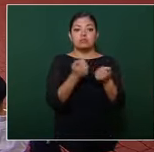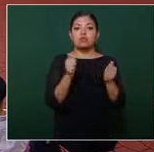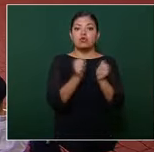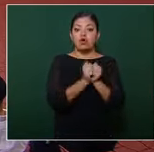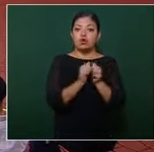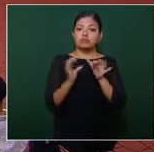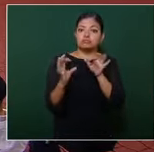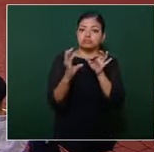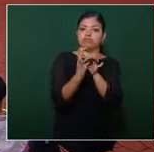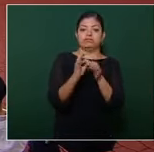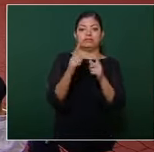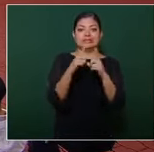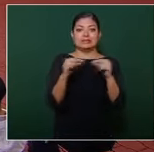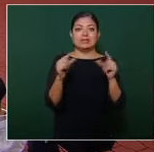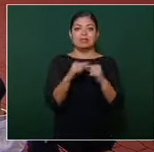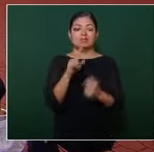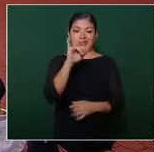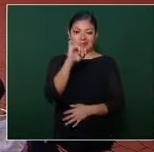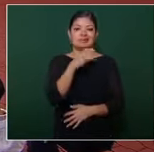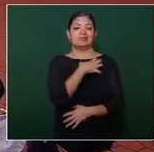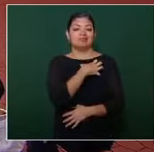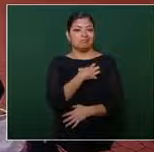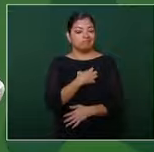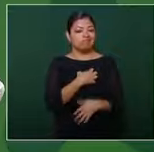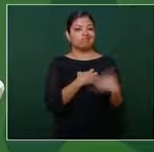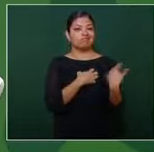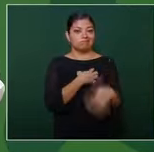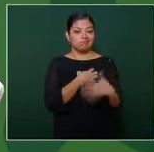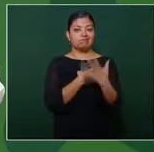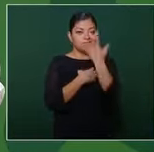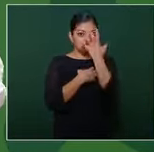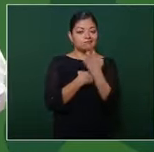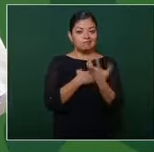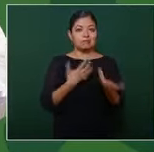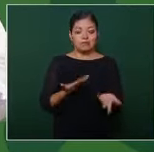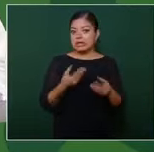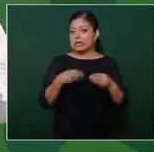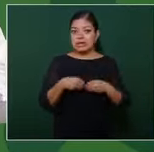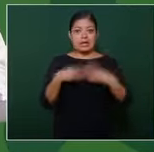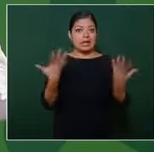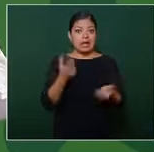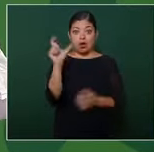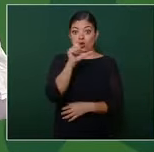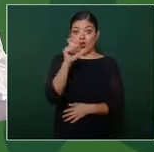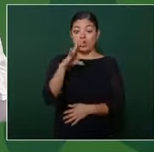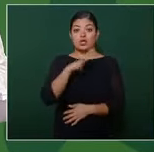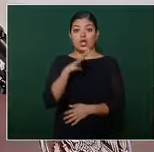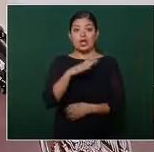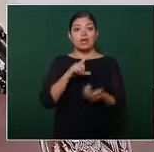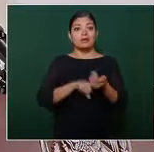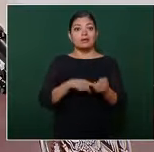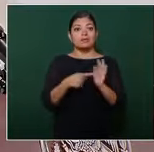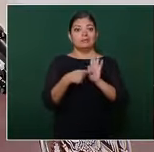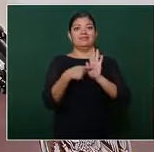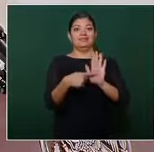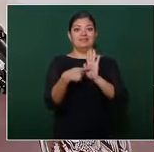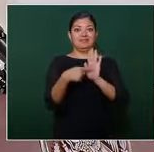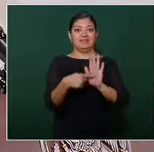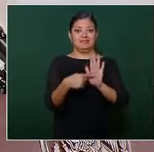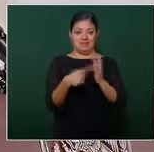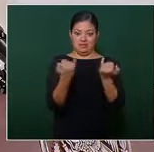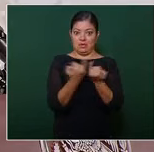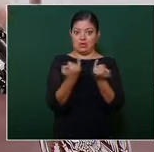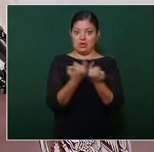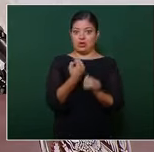de Zapopan. Es un tema que nos duele, que nos lastima y que evidentemente cuando tienes resultados como los que estamos presentando,